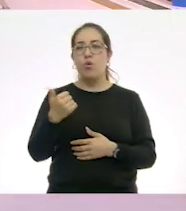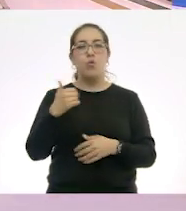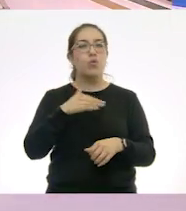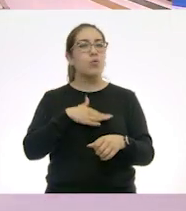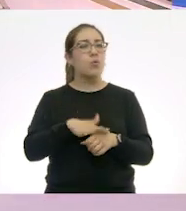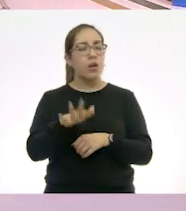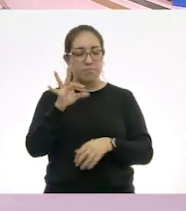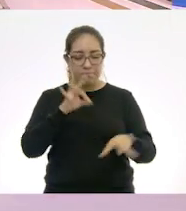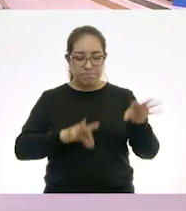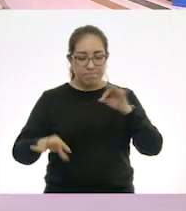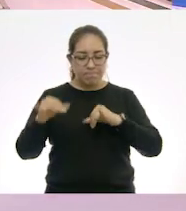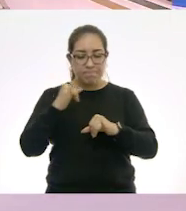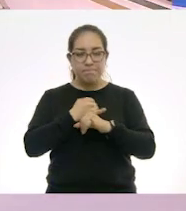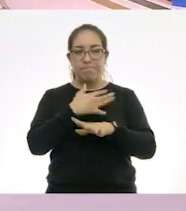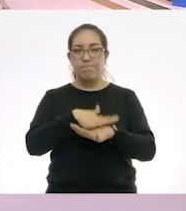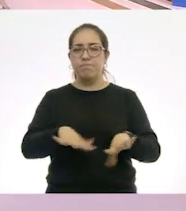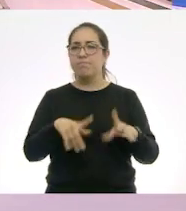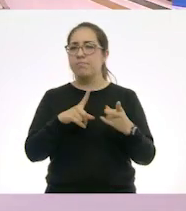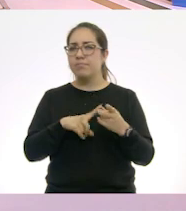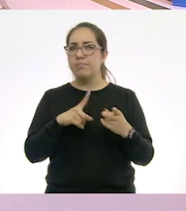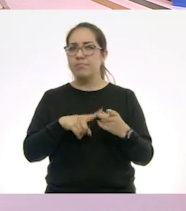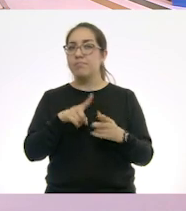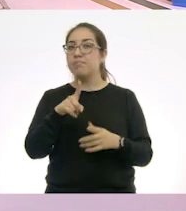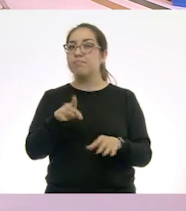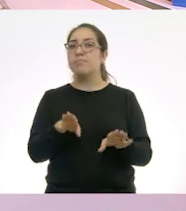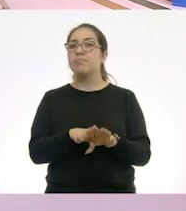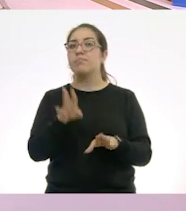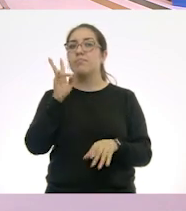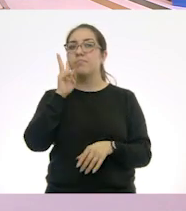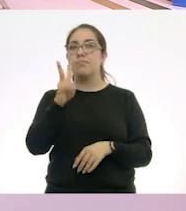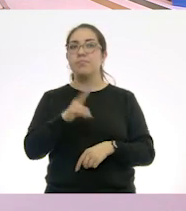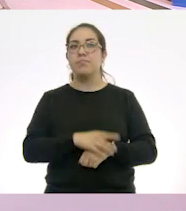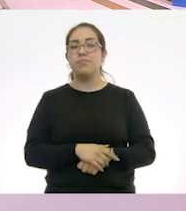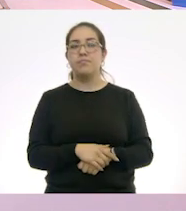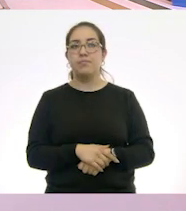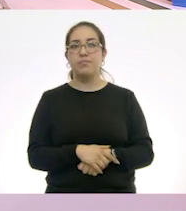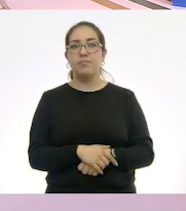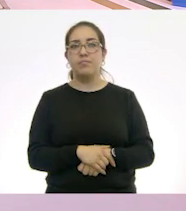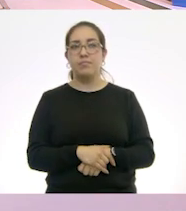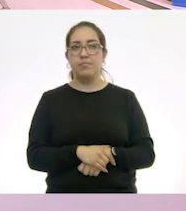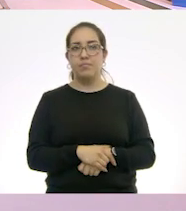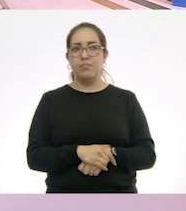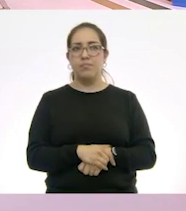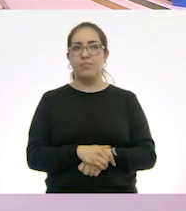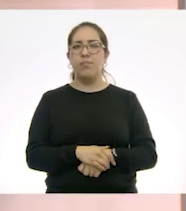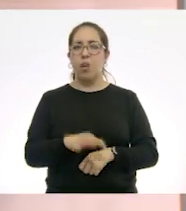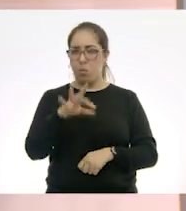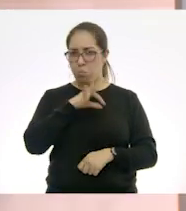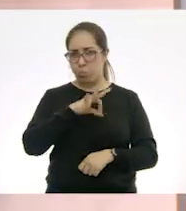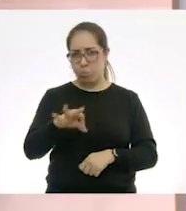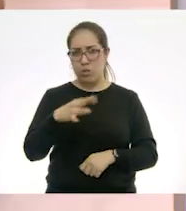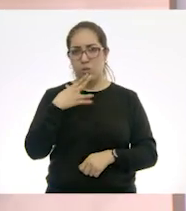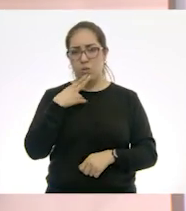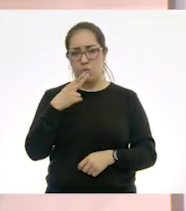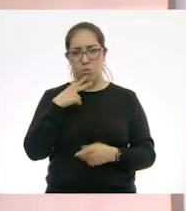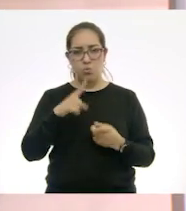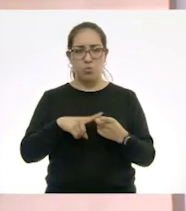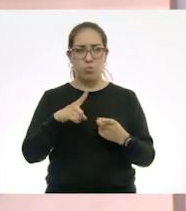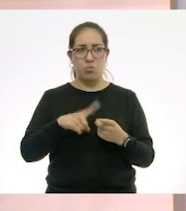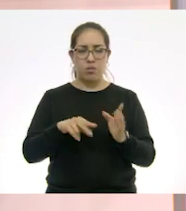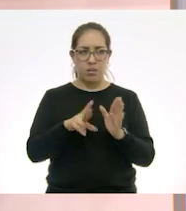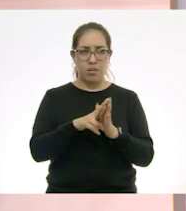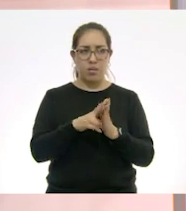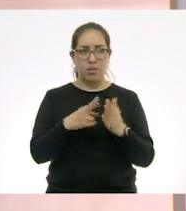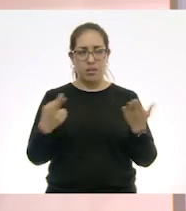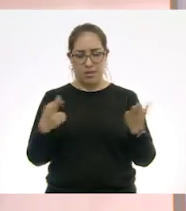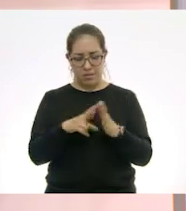información. ¿Qué les parece? Si en las... Habíamos quedado que podía ser en las revistas. En